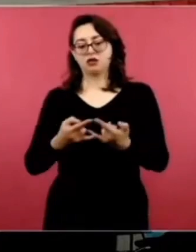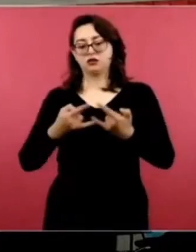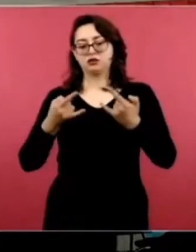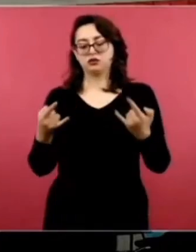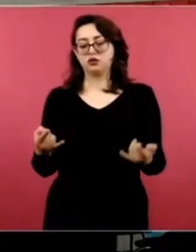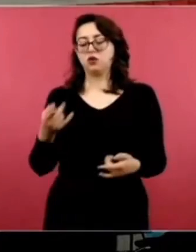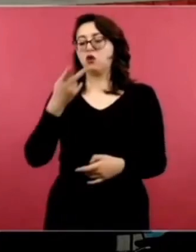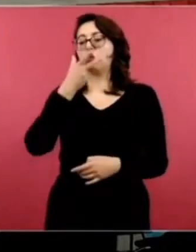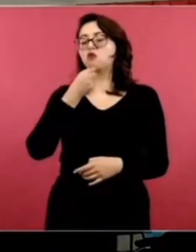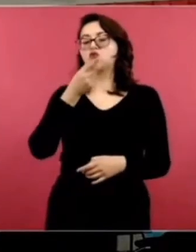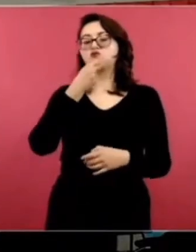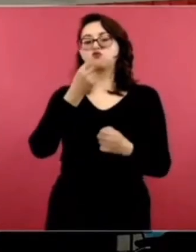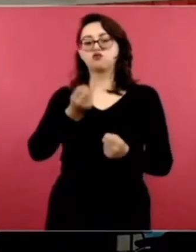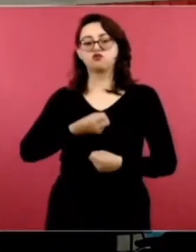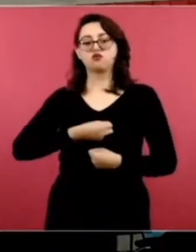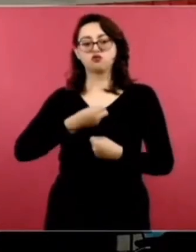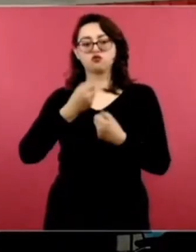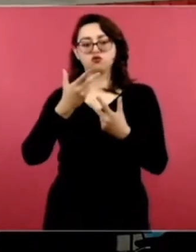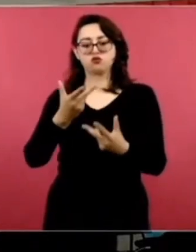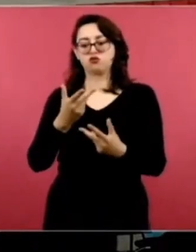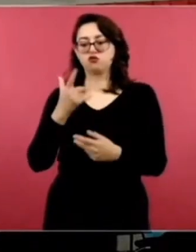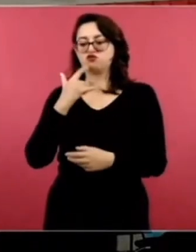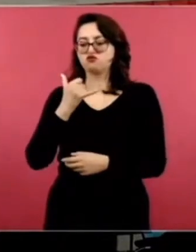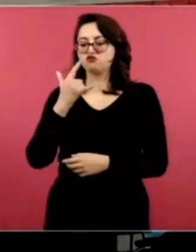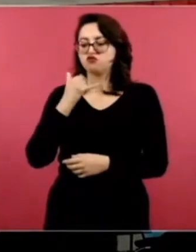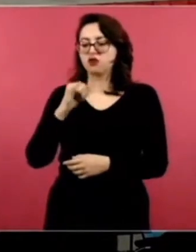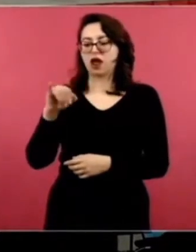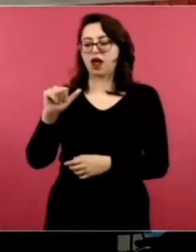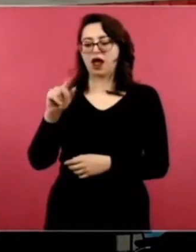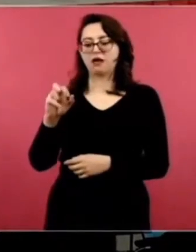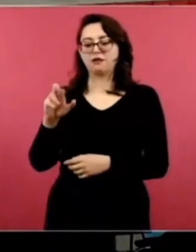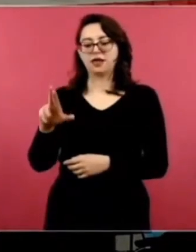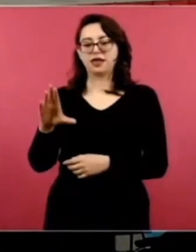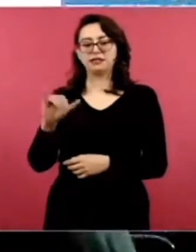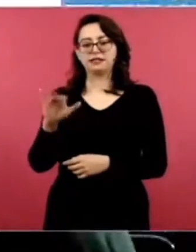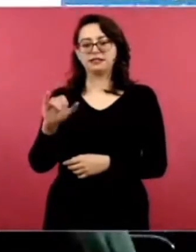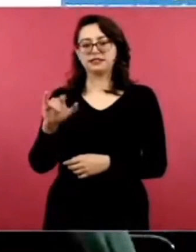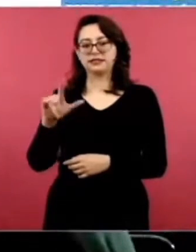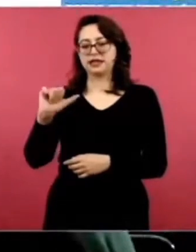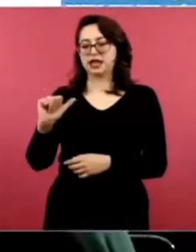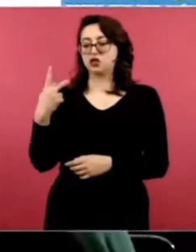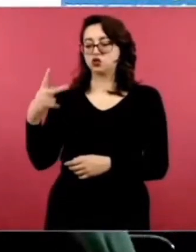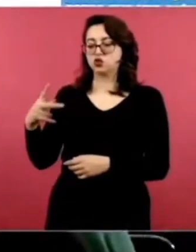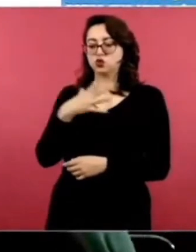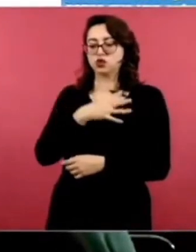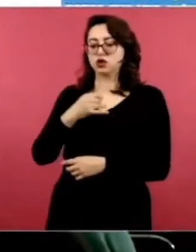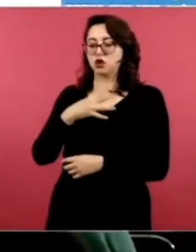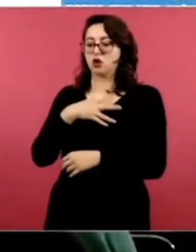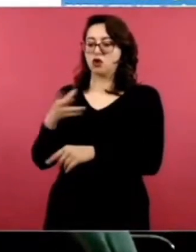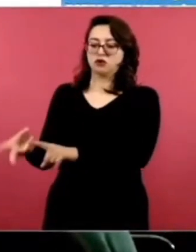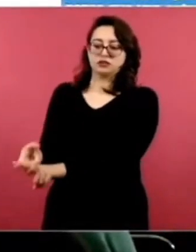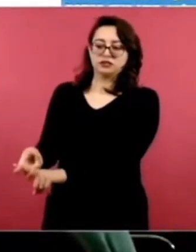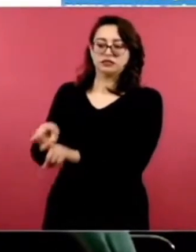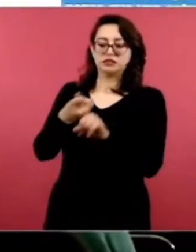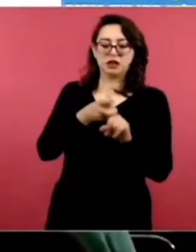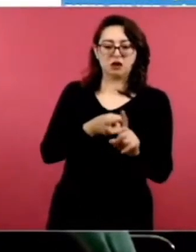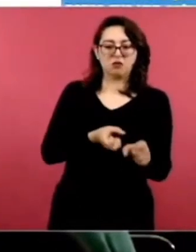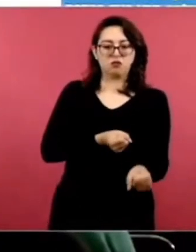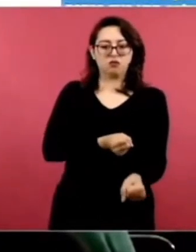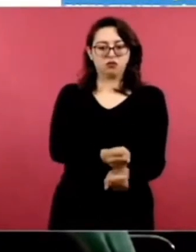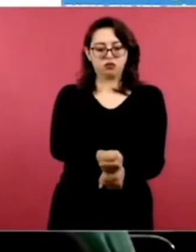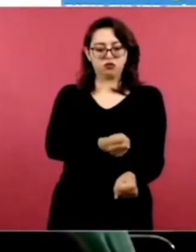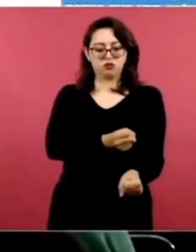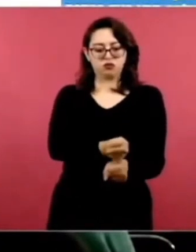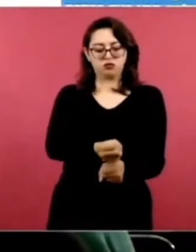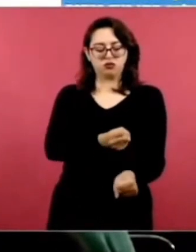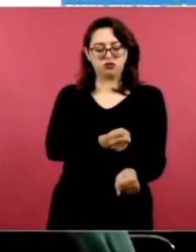del poeta y activista Javier Sicilia. Adelante. Se trata en este caso del juez segundo de